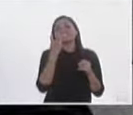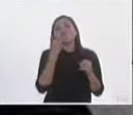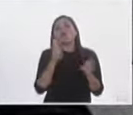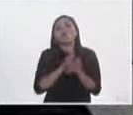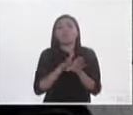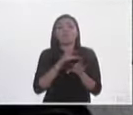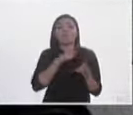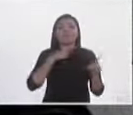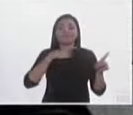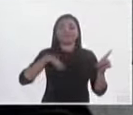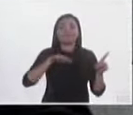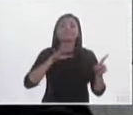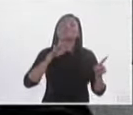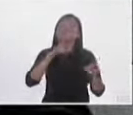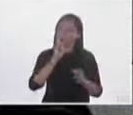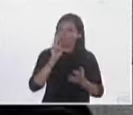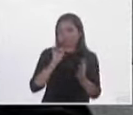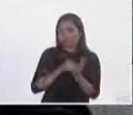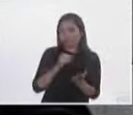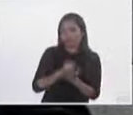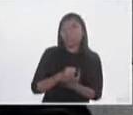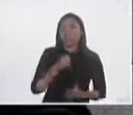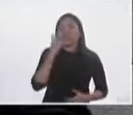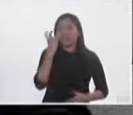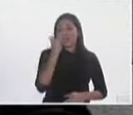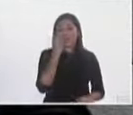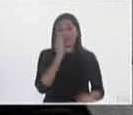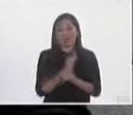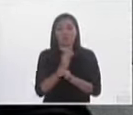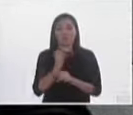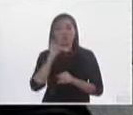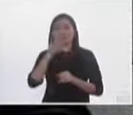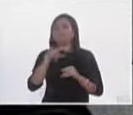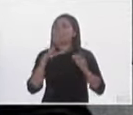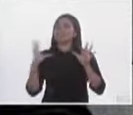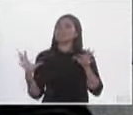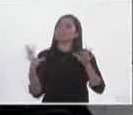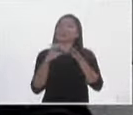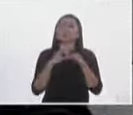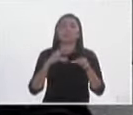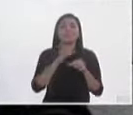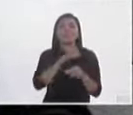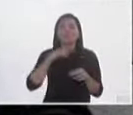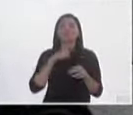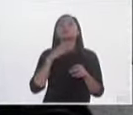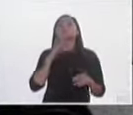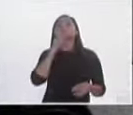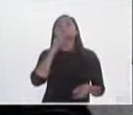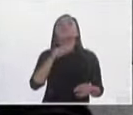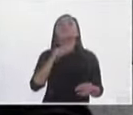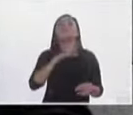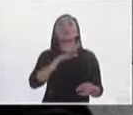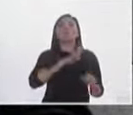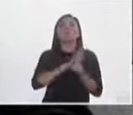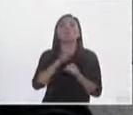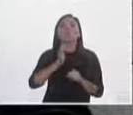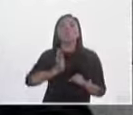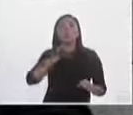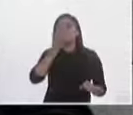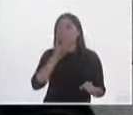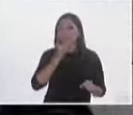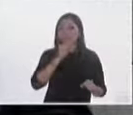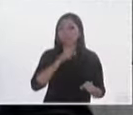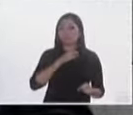y es lo que buscamos. Pero, insisto, estas candidaturas sin aval de partidos independientes no deben ser vistas como sustitutos de los partidos